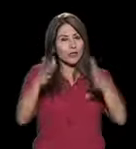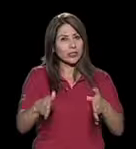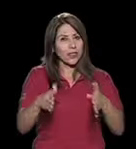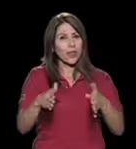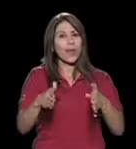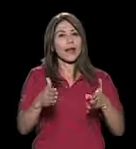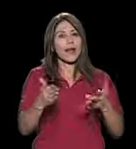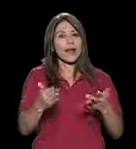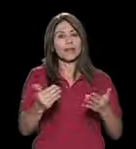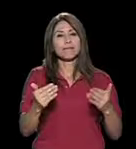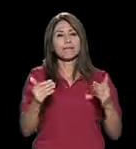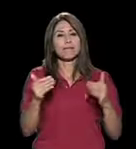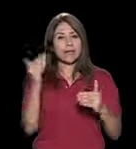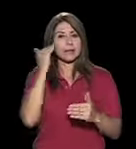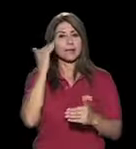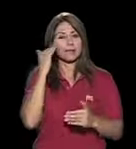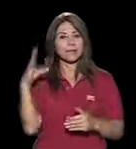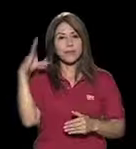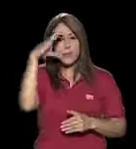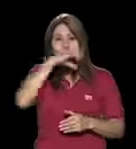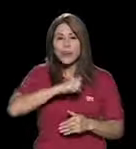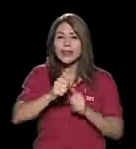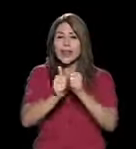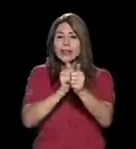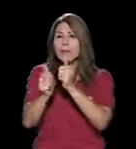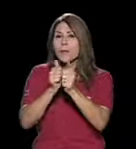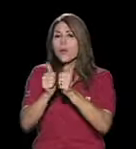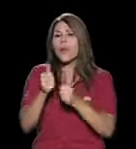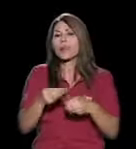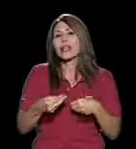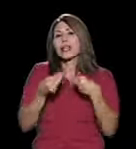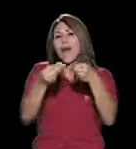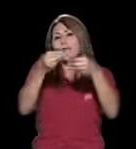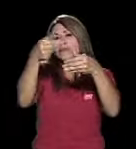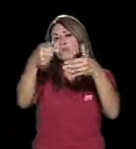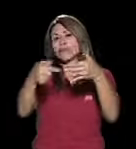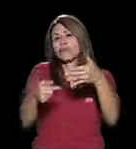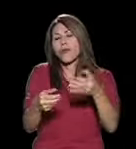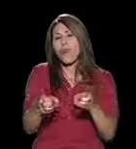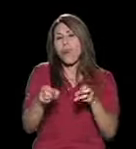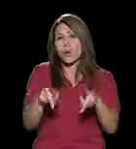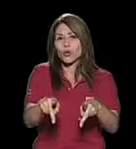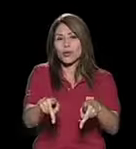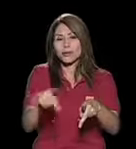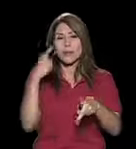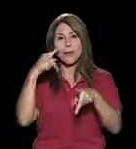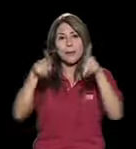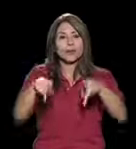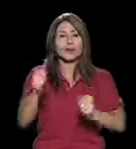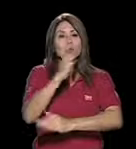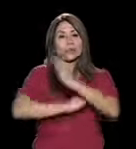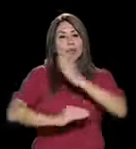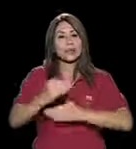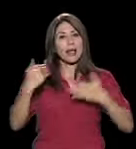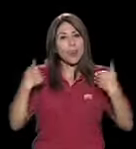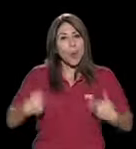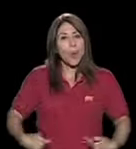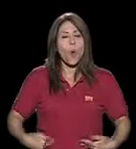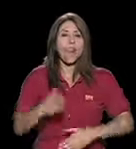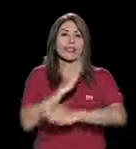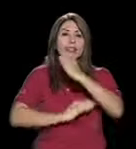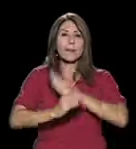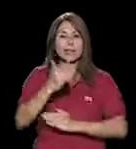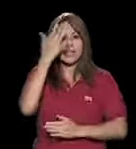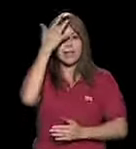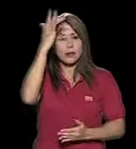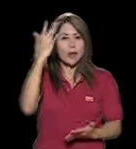más consciente de todas las oportunidades que el deporte le ofrece a una persona con alguna condición de discapacidad motora o con